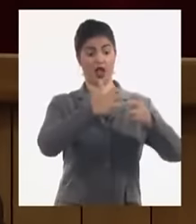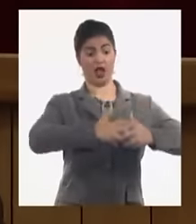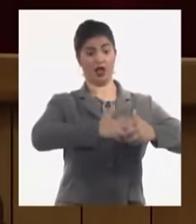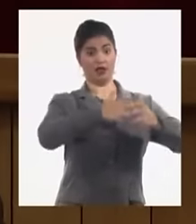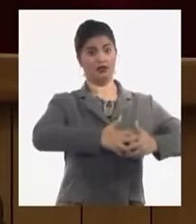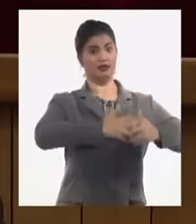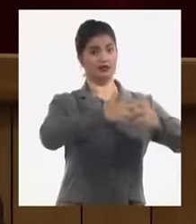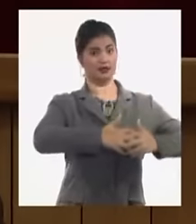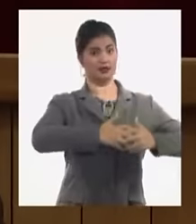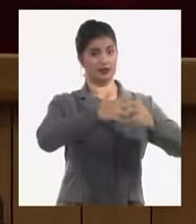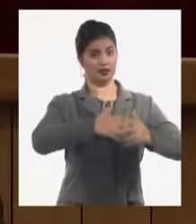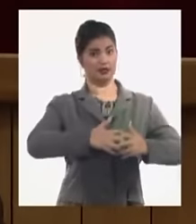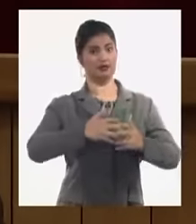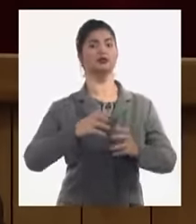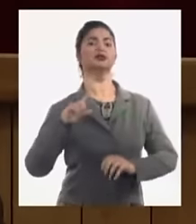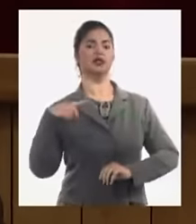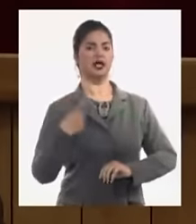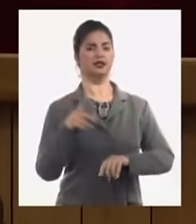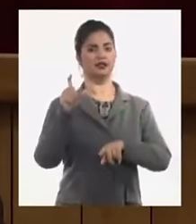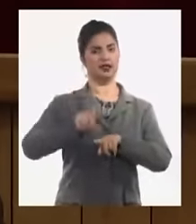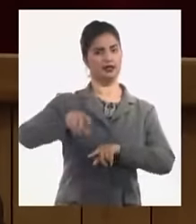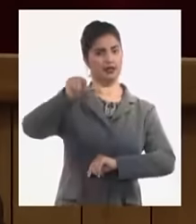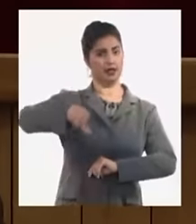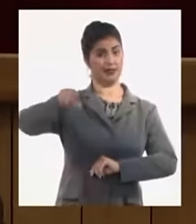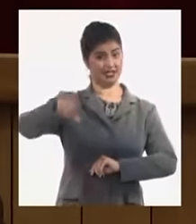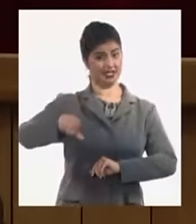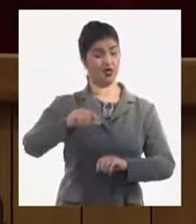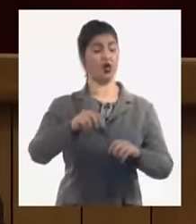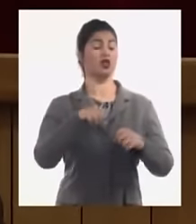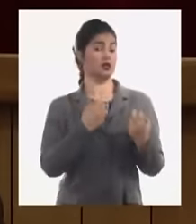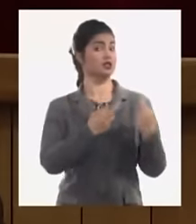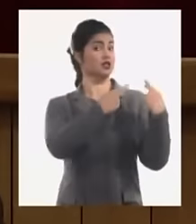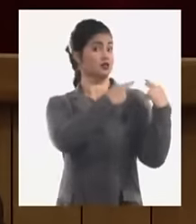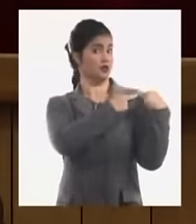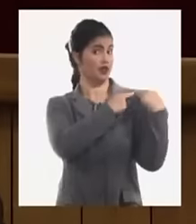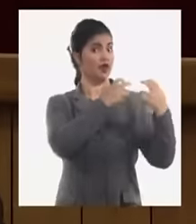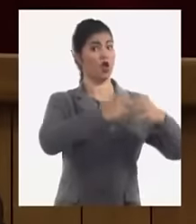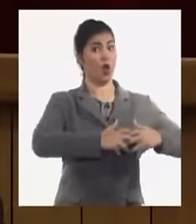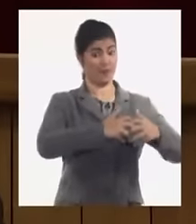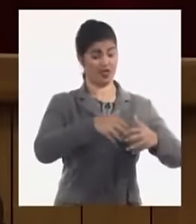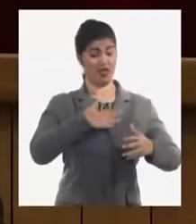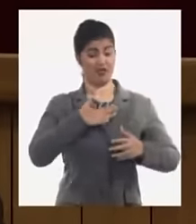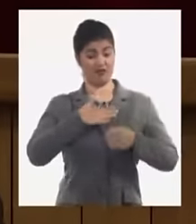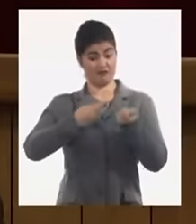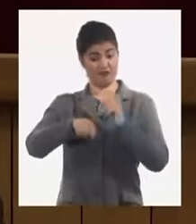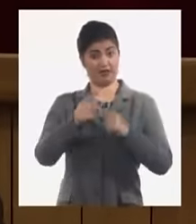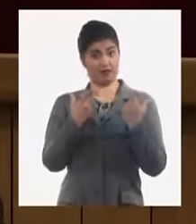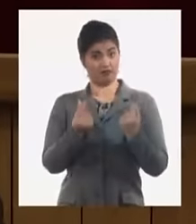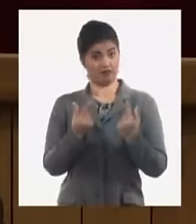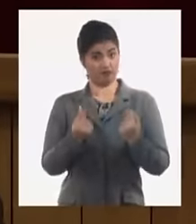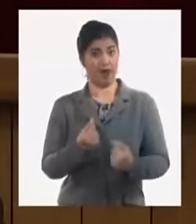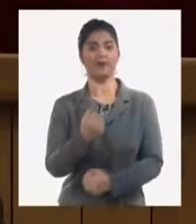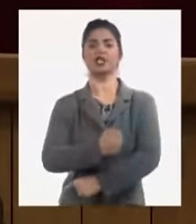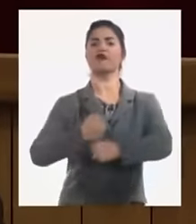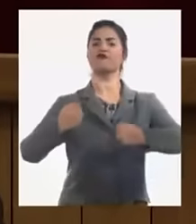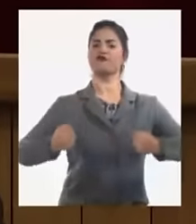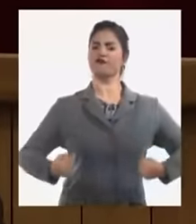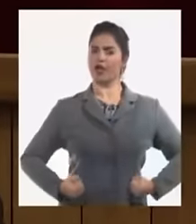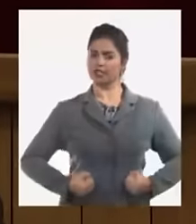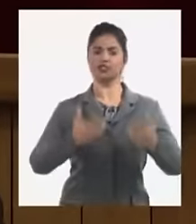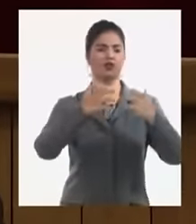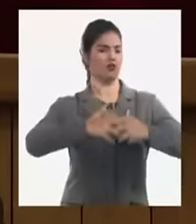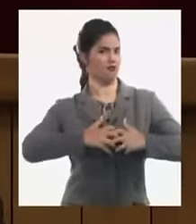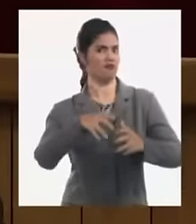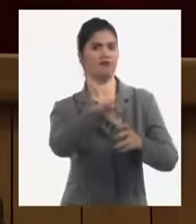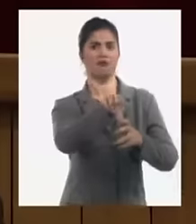empezando por nuestros campesinos produzca comida y la venda a partir de su propio esfuerzo y la venda y mientras más